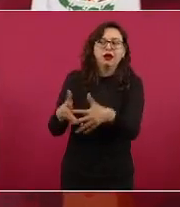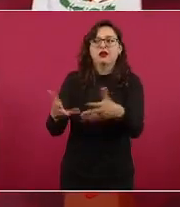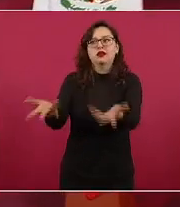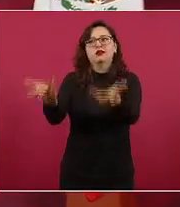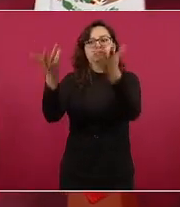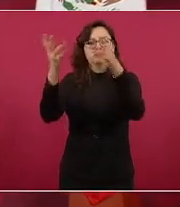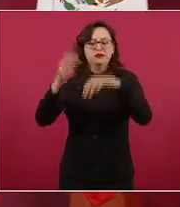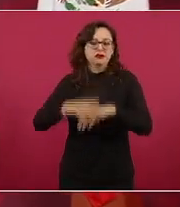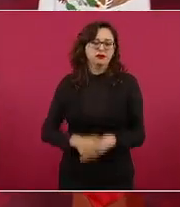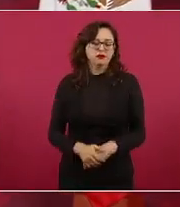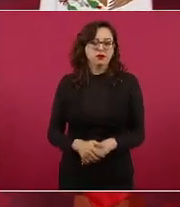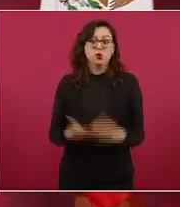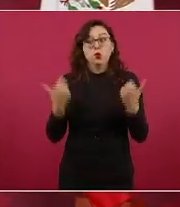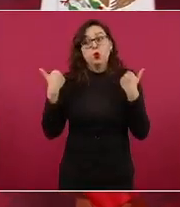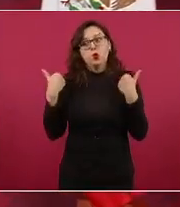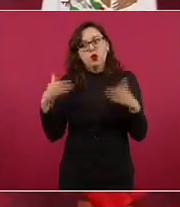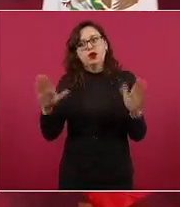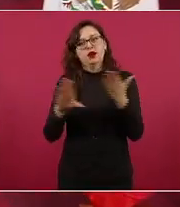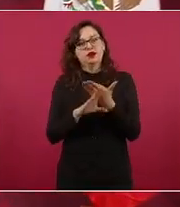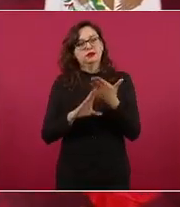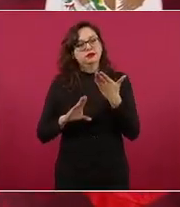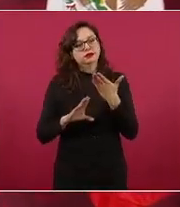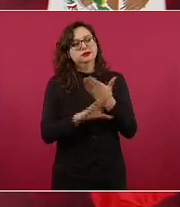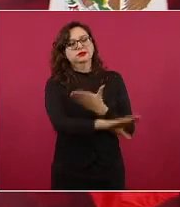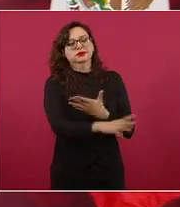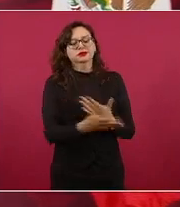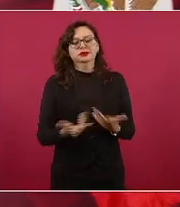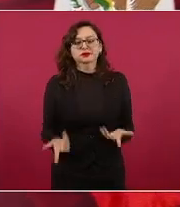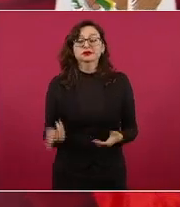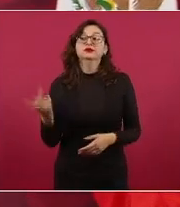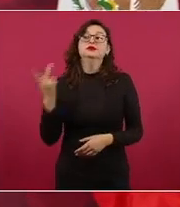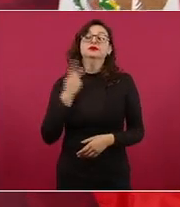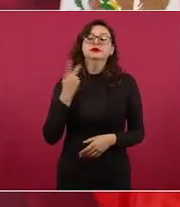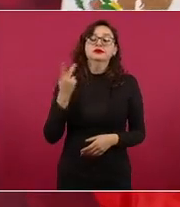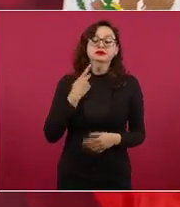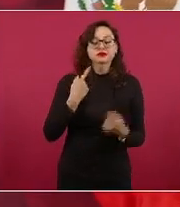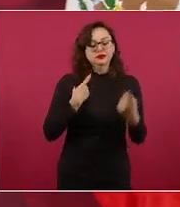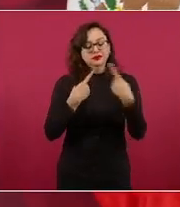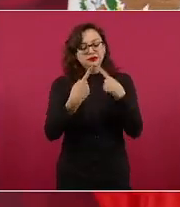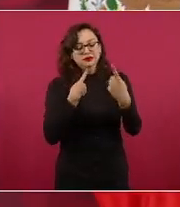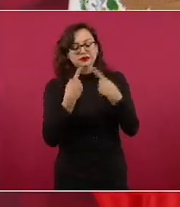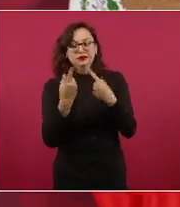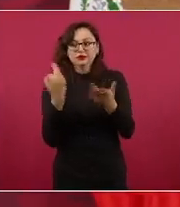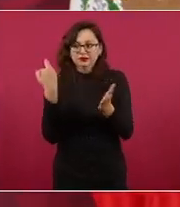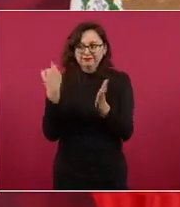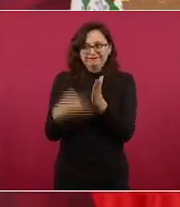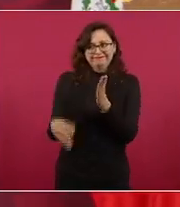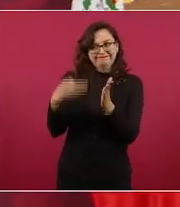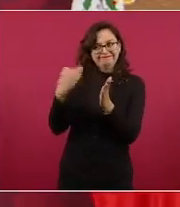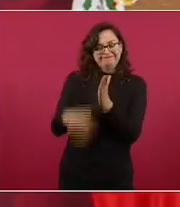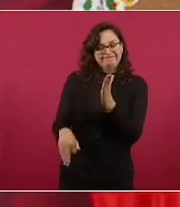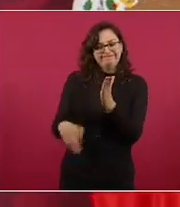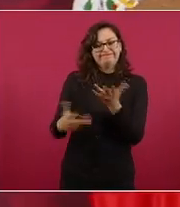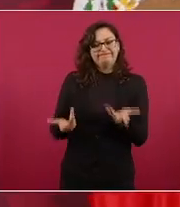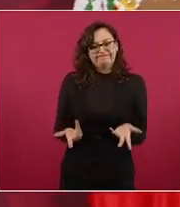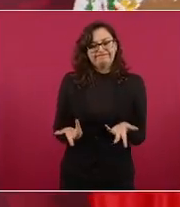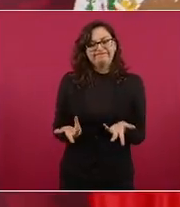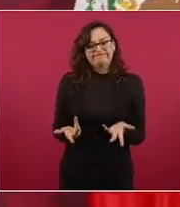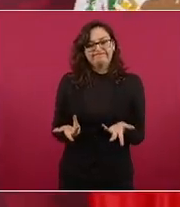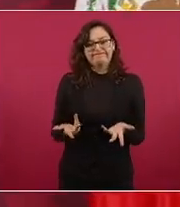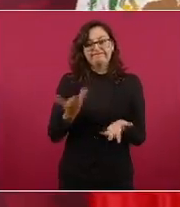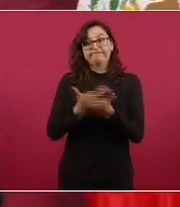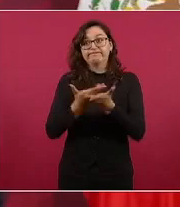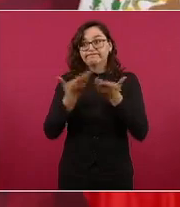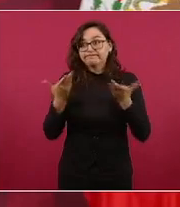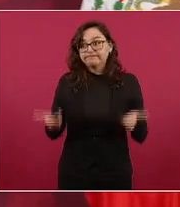entonces faltó política faltó diplomacia y ahora